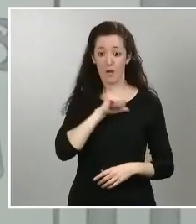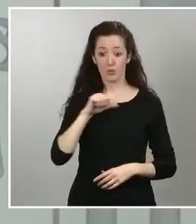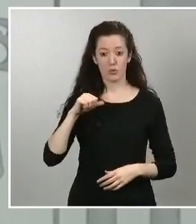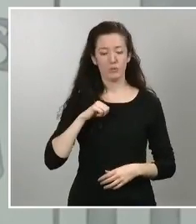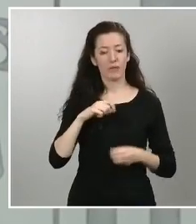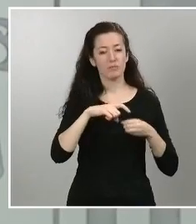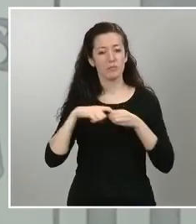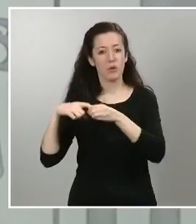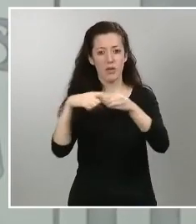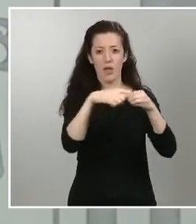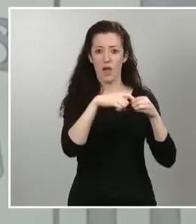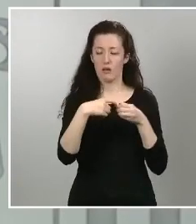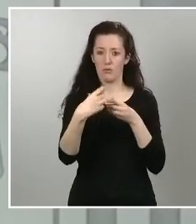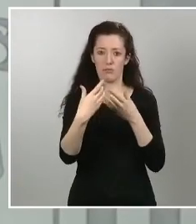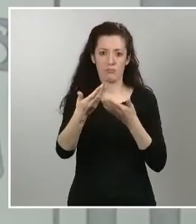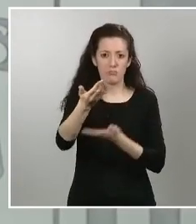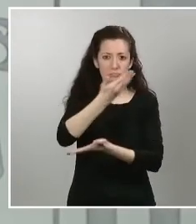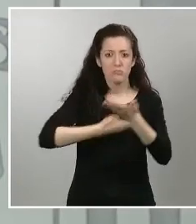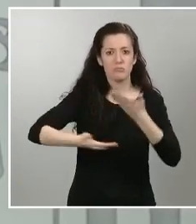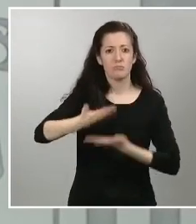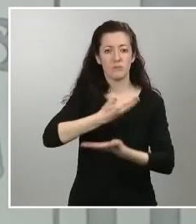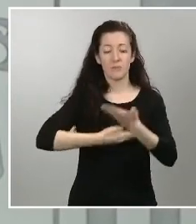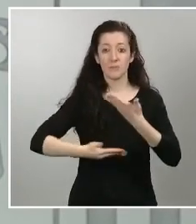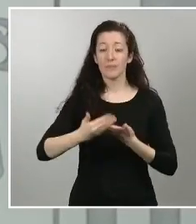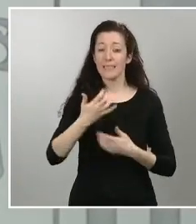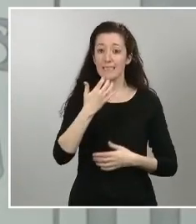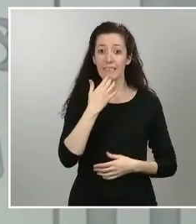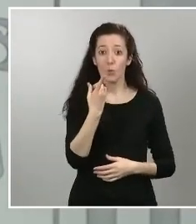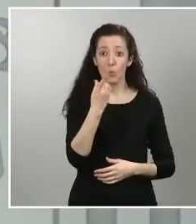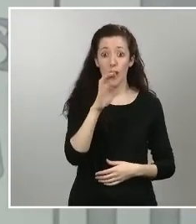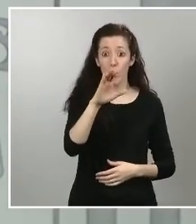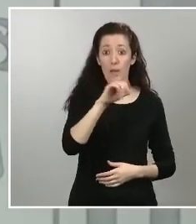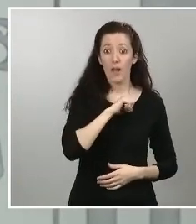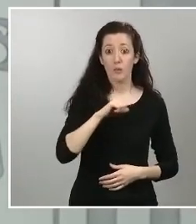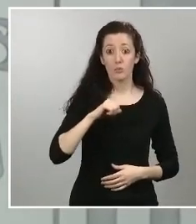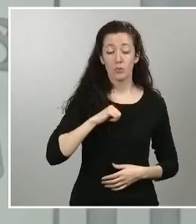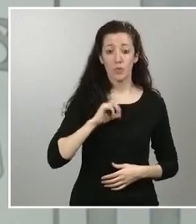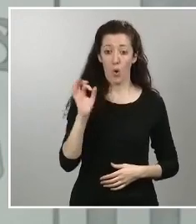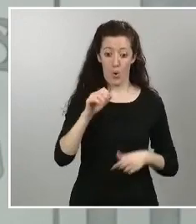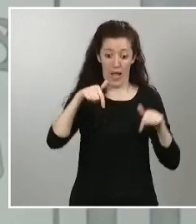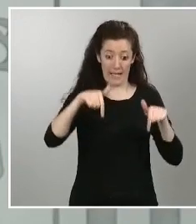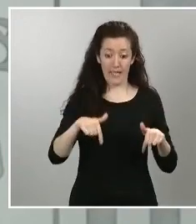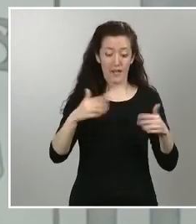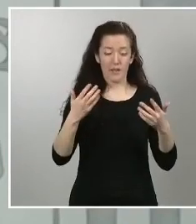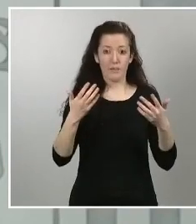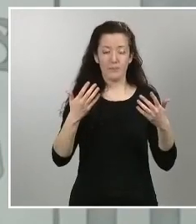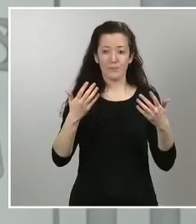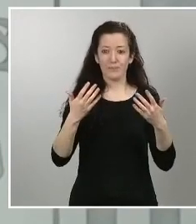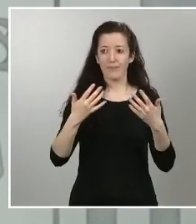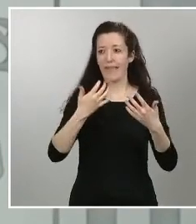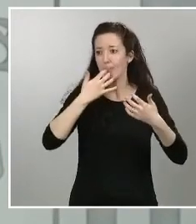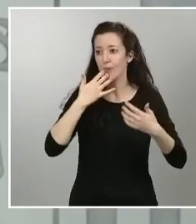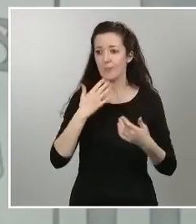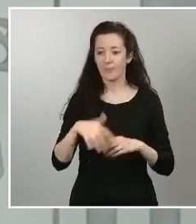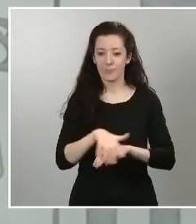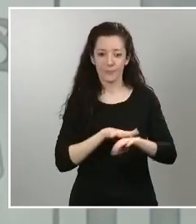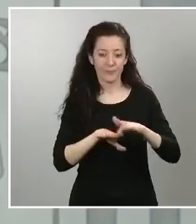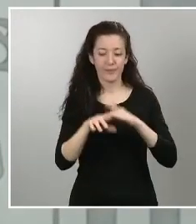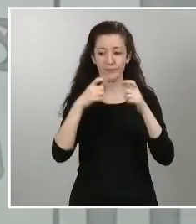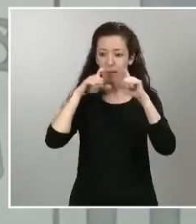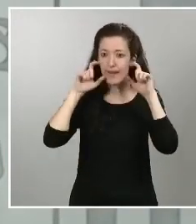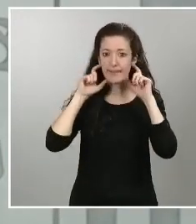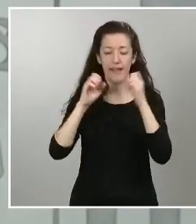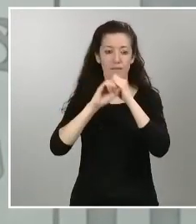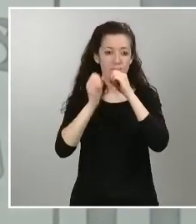equipos electromédicos poder llevarlo a otros entornos donde la curva viene retrasada respecto a las primeras